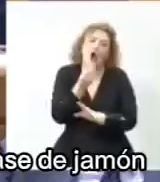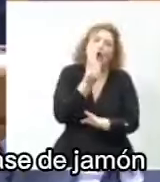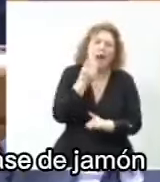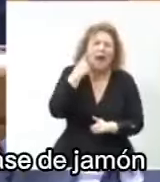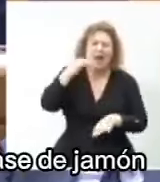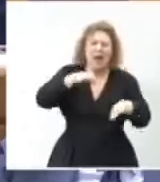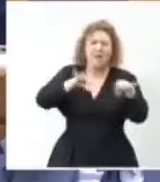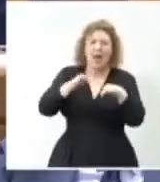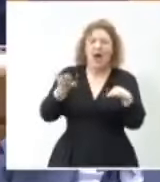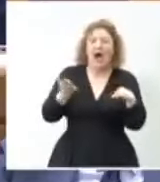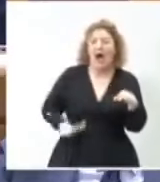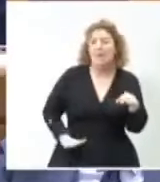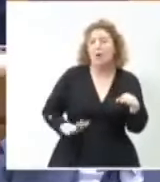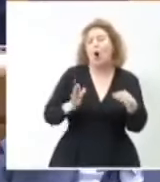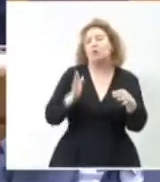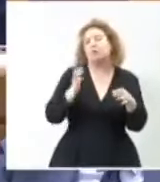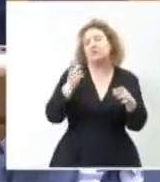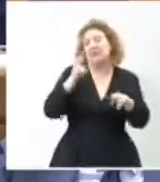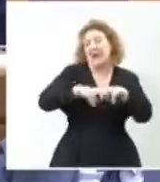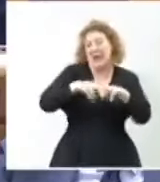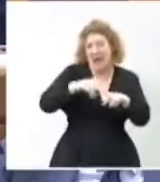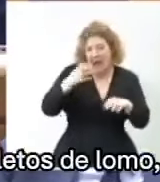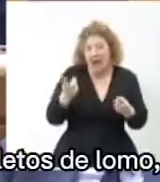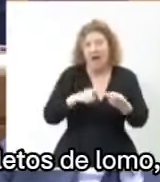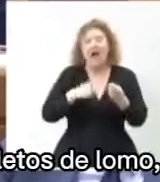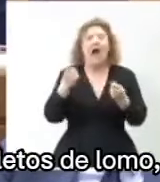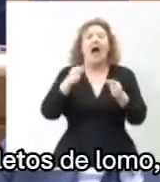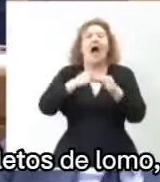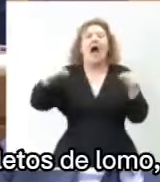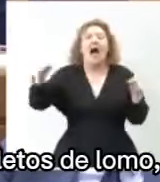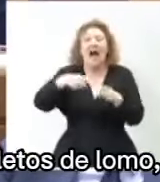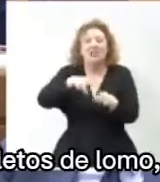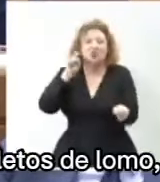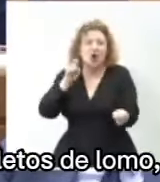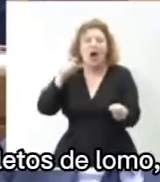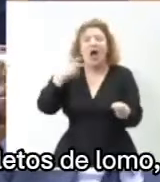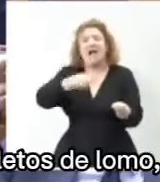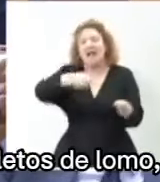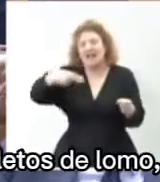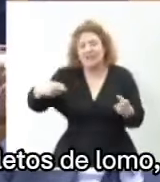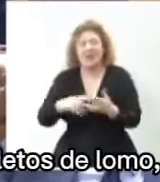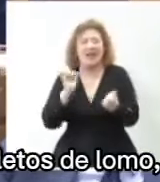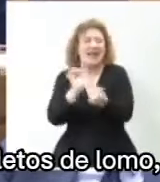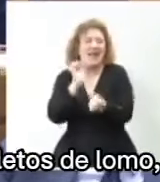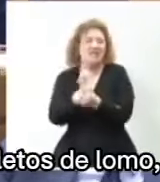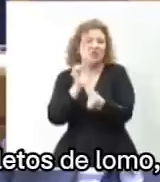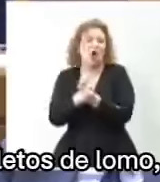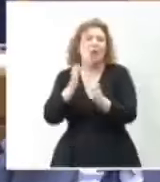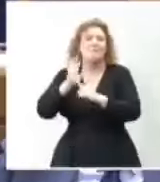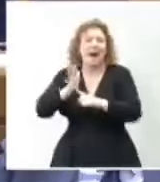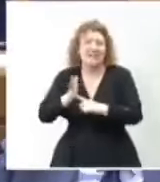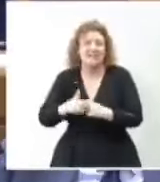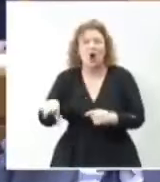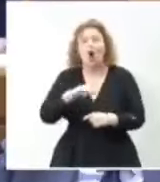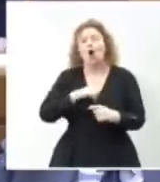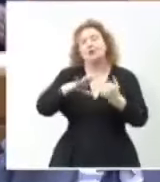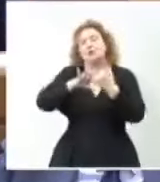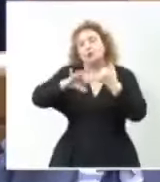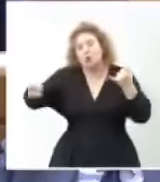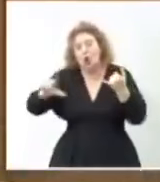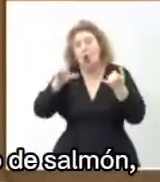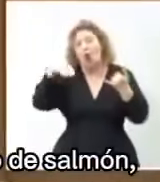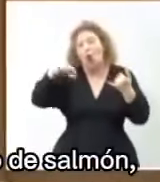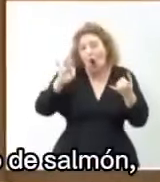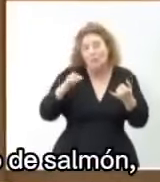aperitivos a base de jamón de pata negra, anchoas del cantábrico, quesos manchegos y surtidos de ibéricos repletos de lomos al chichón y